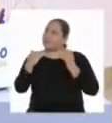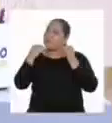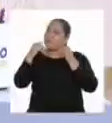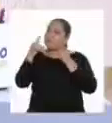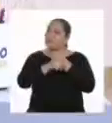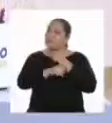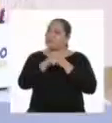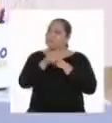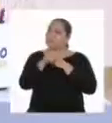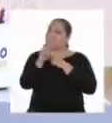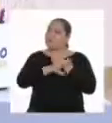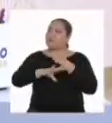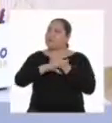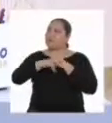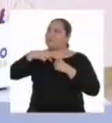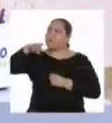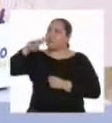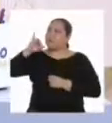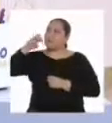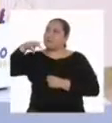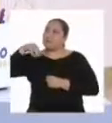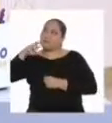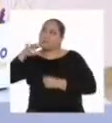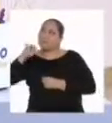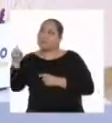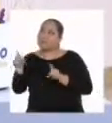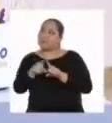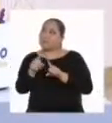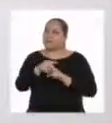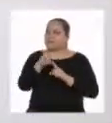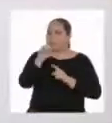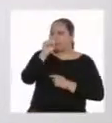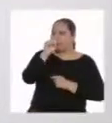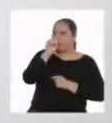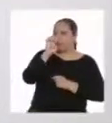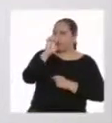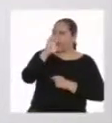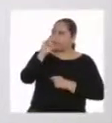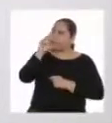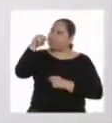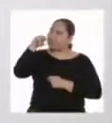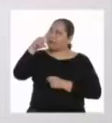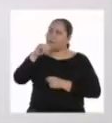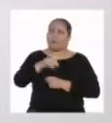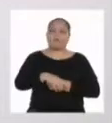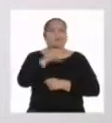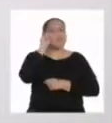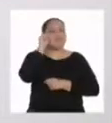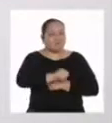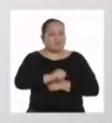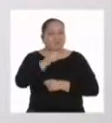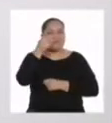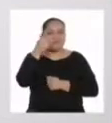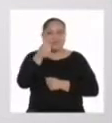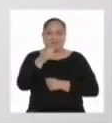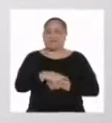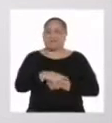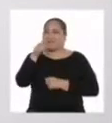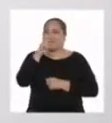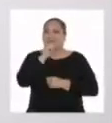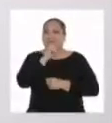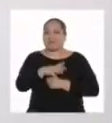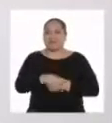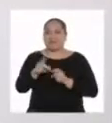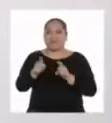están las necesidades primarias, seguro también habrá en la secundaria, ¿cierto? ¡Qué buena intuición la tuya! Como